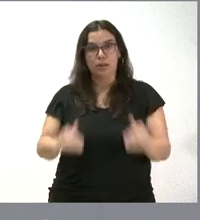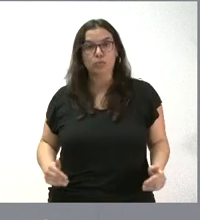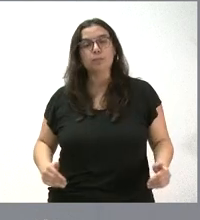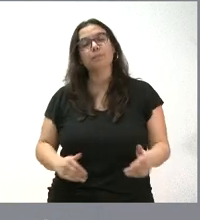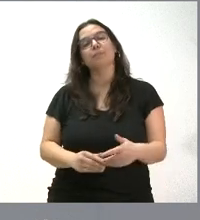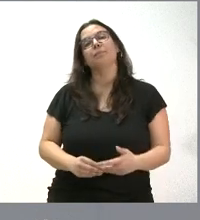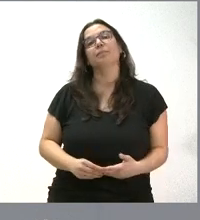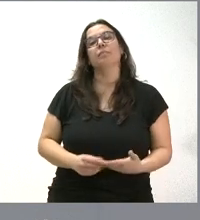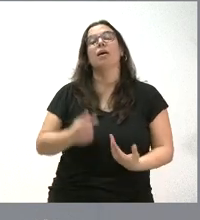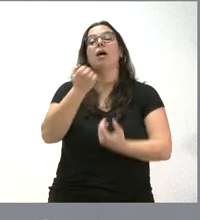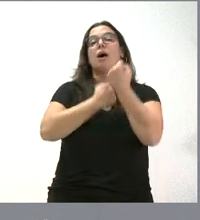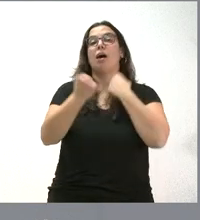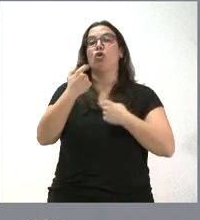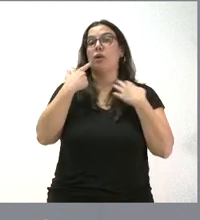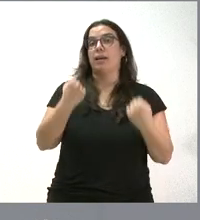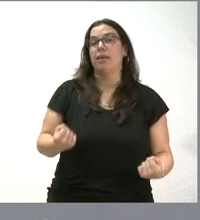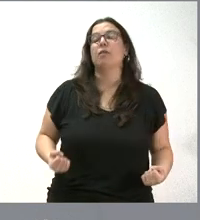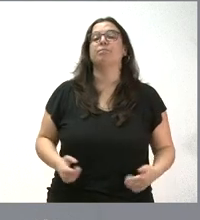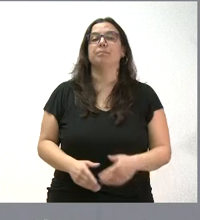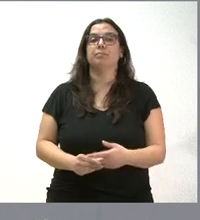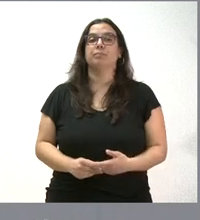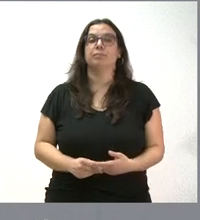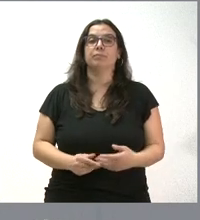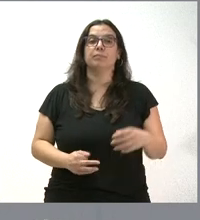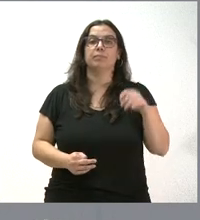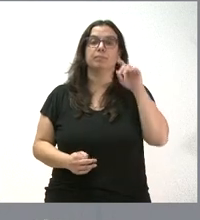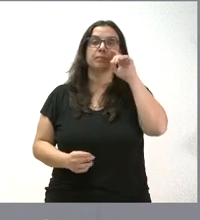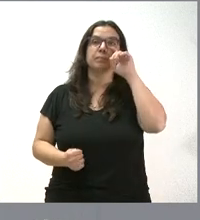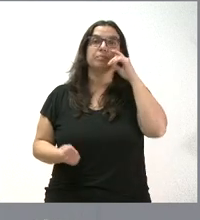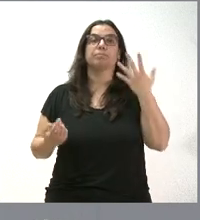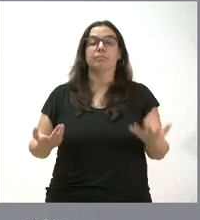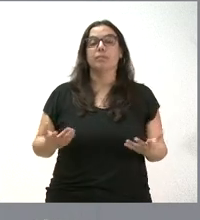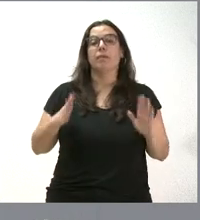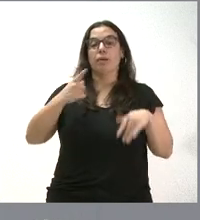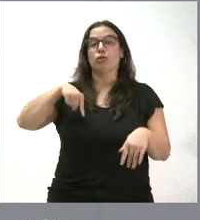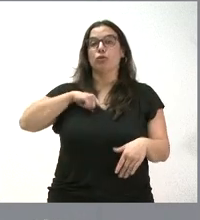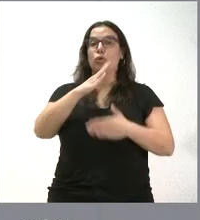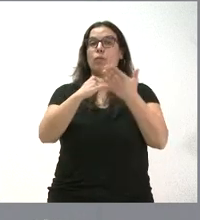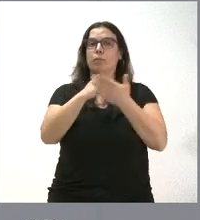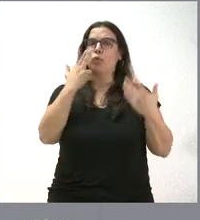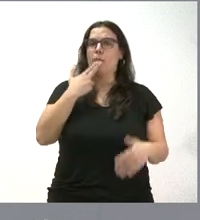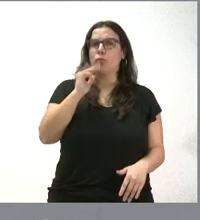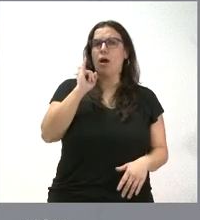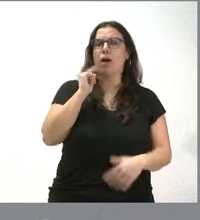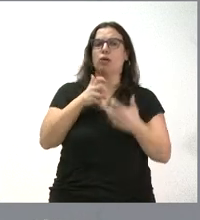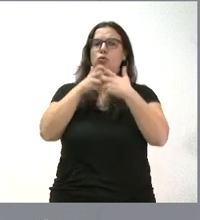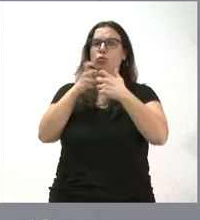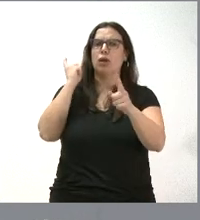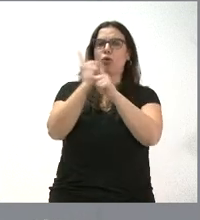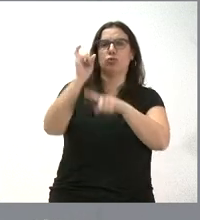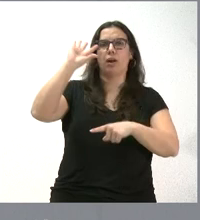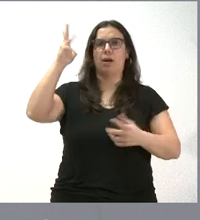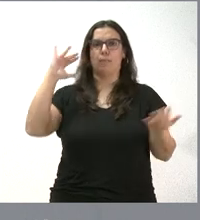el ahorro energético y el hecho de que la nuestra sea una comunidad comprometida en la lucha contra el cambio climático.